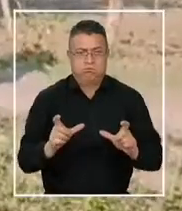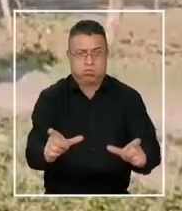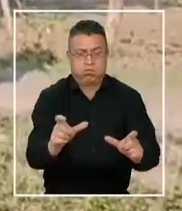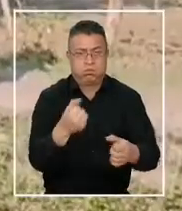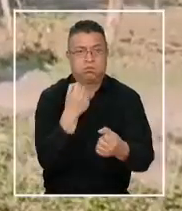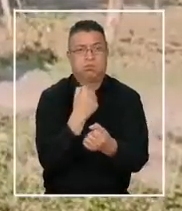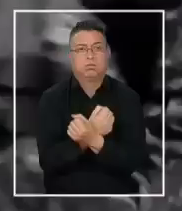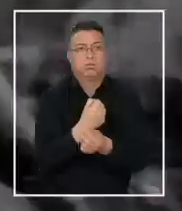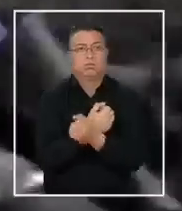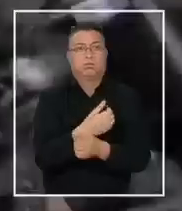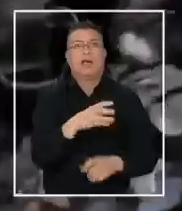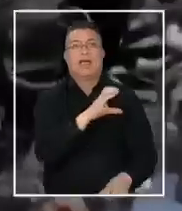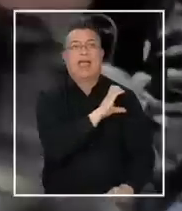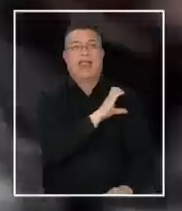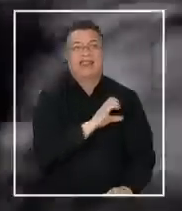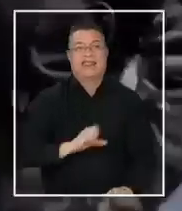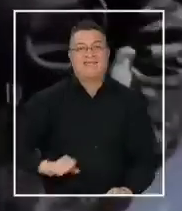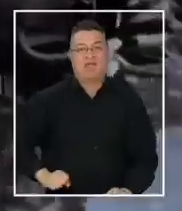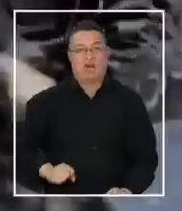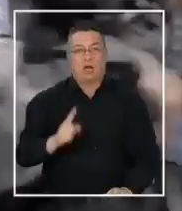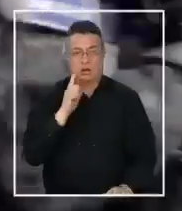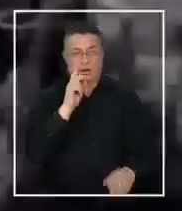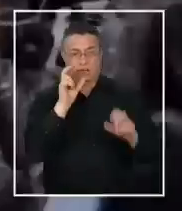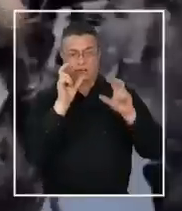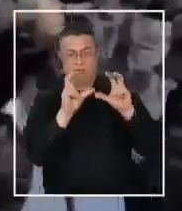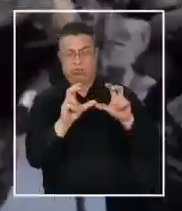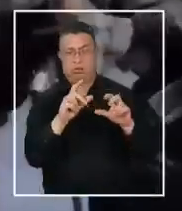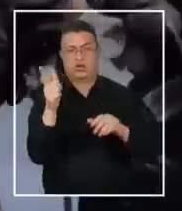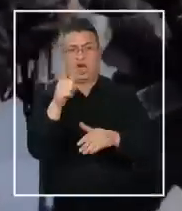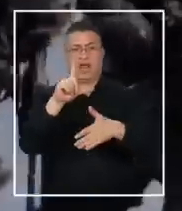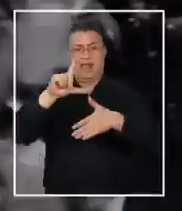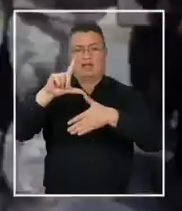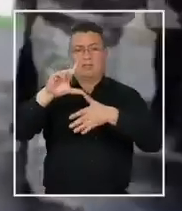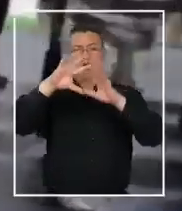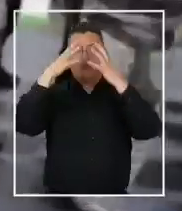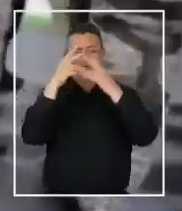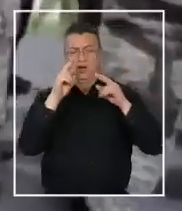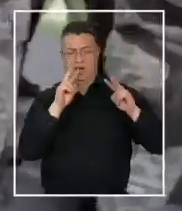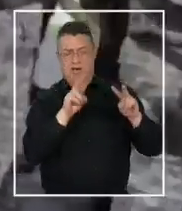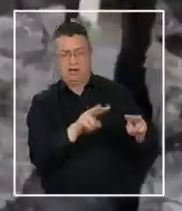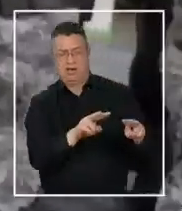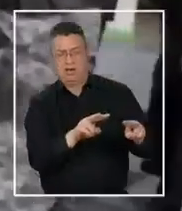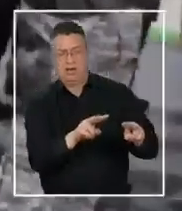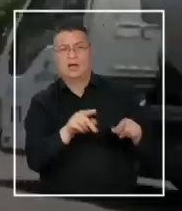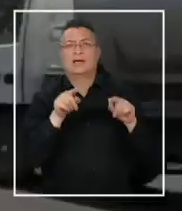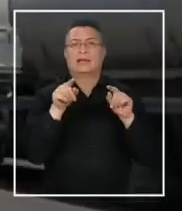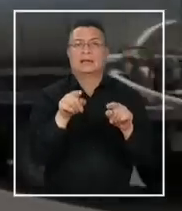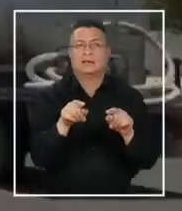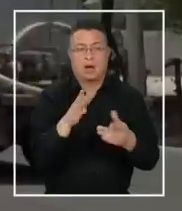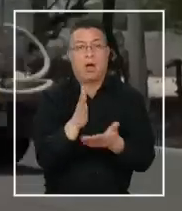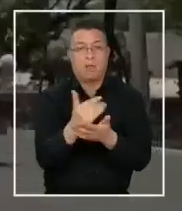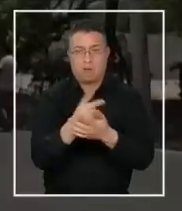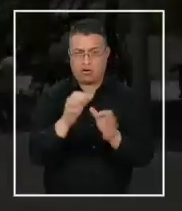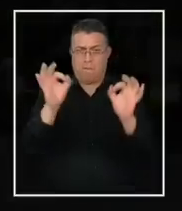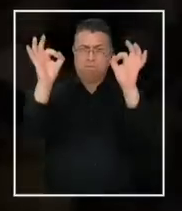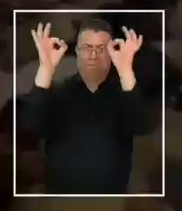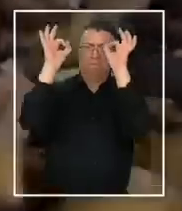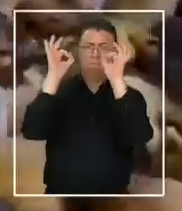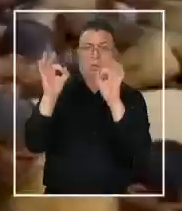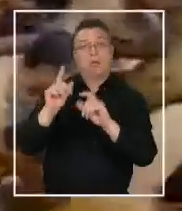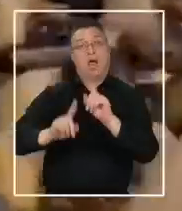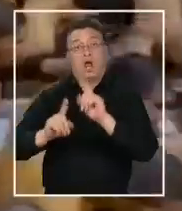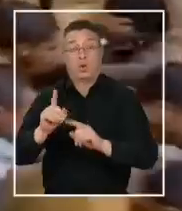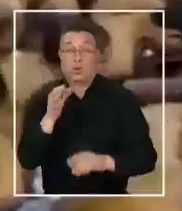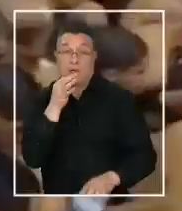policiales del gobierno de El Salvador es motivo de atención en Latinoamérica y el mundo. Para algunos, un plan ejemplificador de cómo